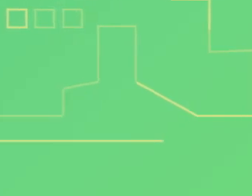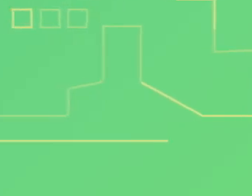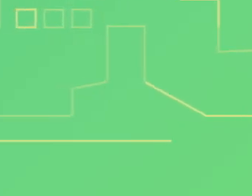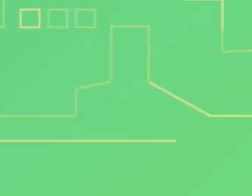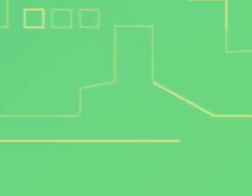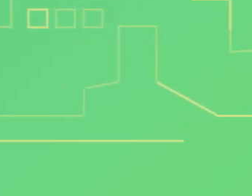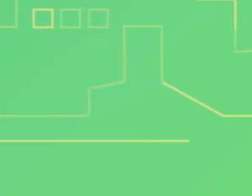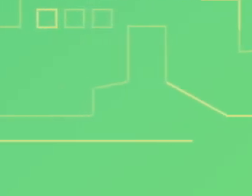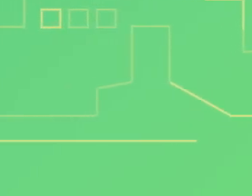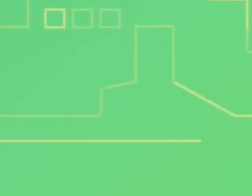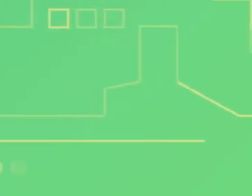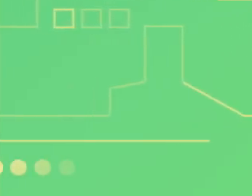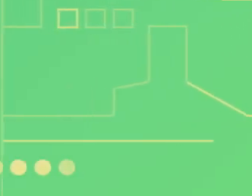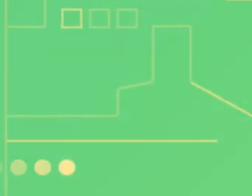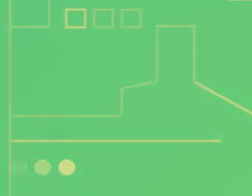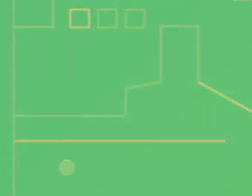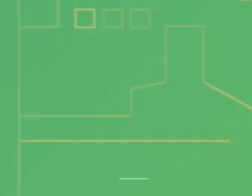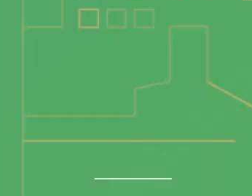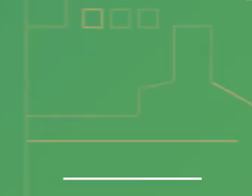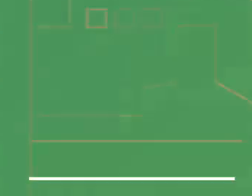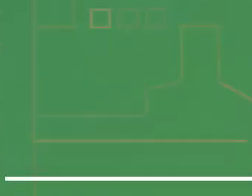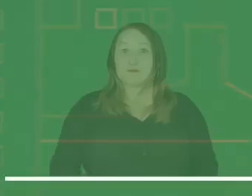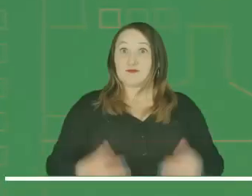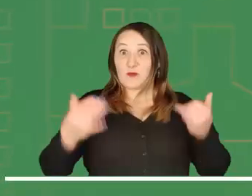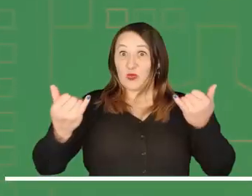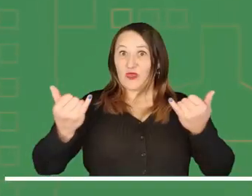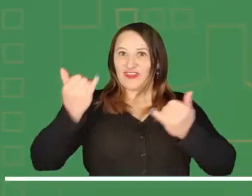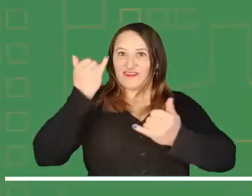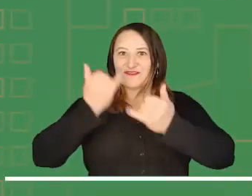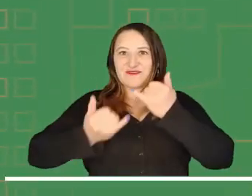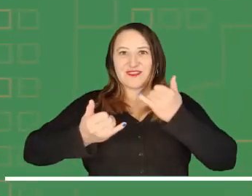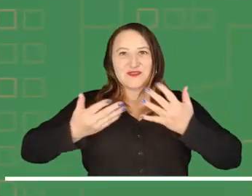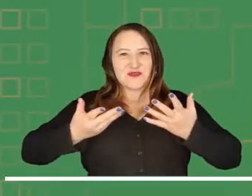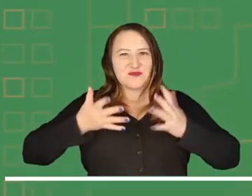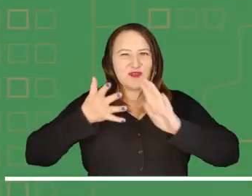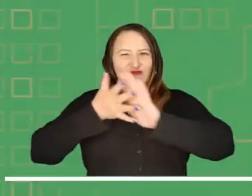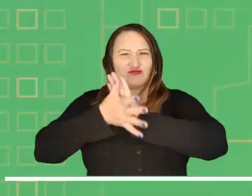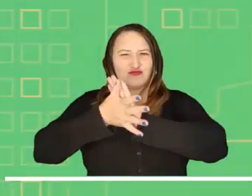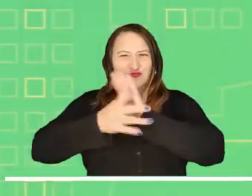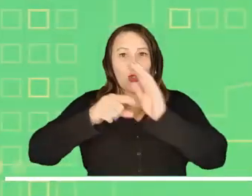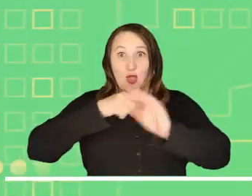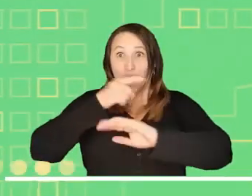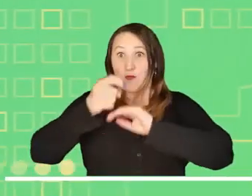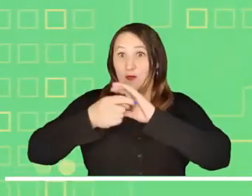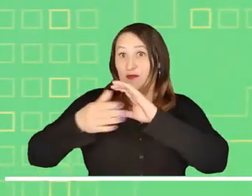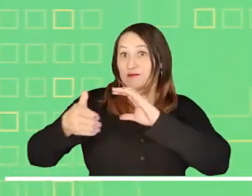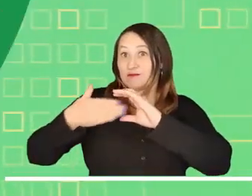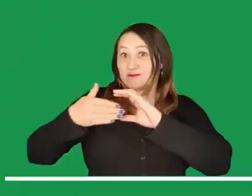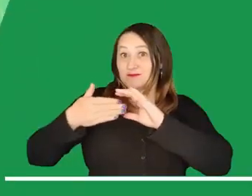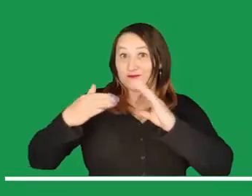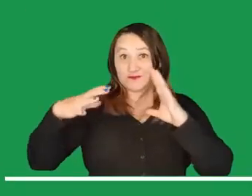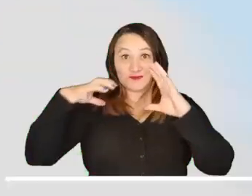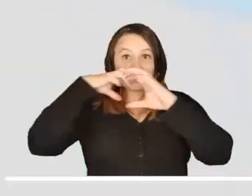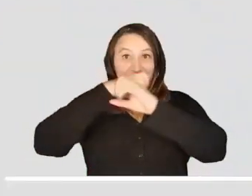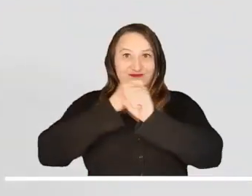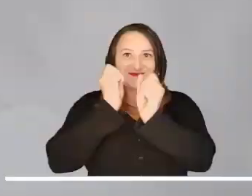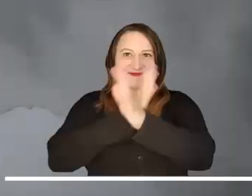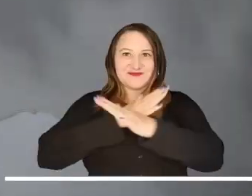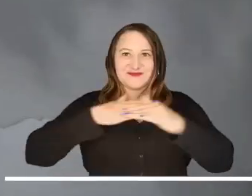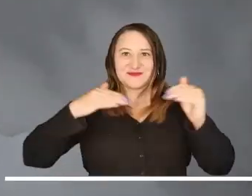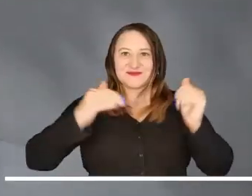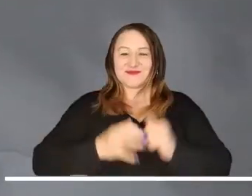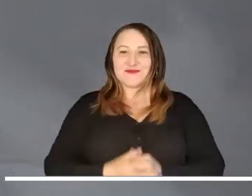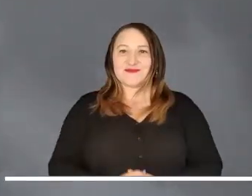Cerramos esta jornada con nuestro pronóstico meteorológico de la noche y la madrugada. Lluvias